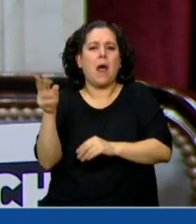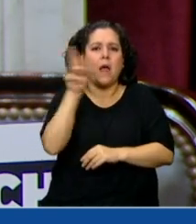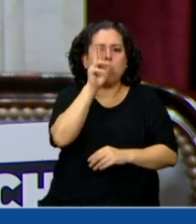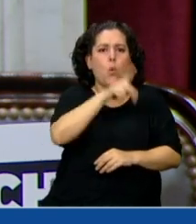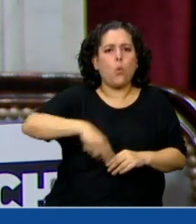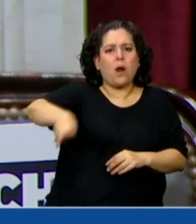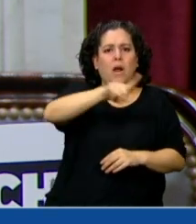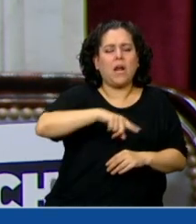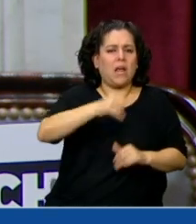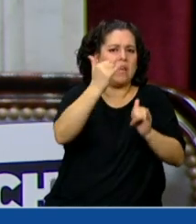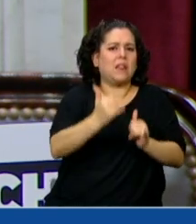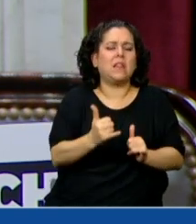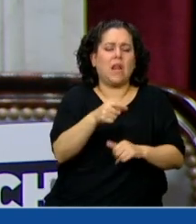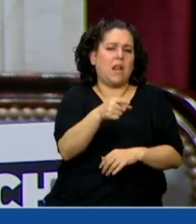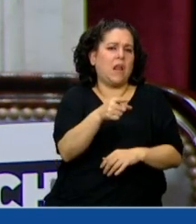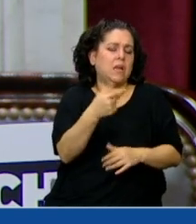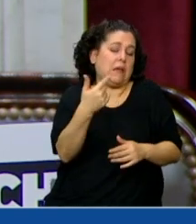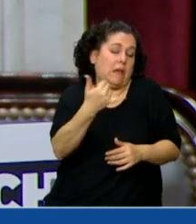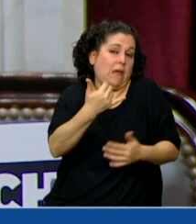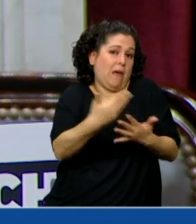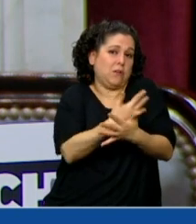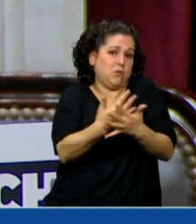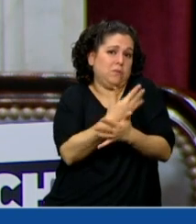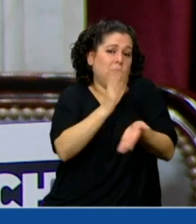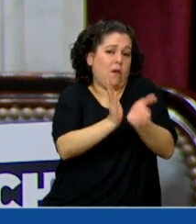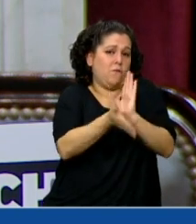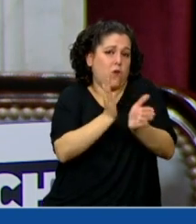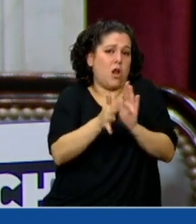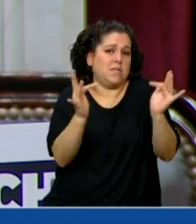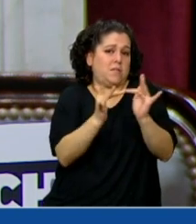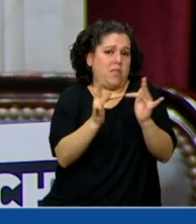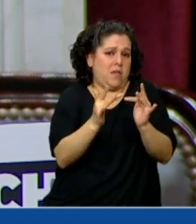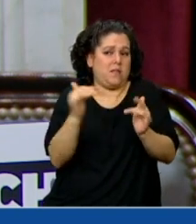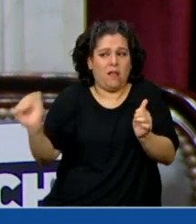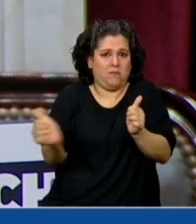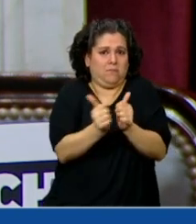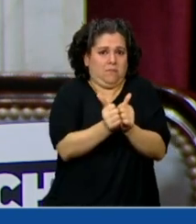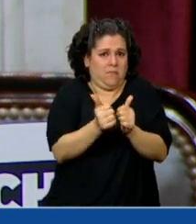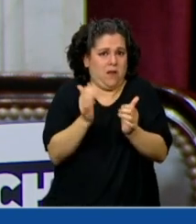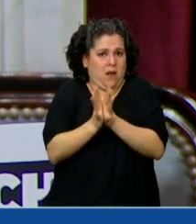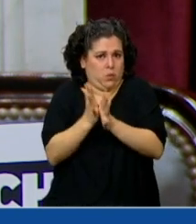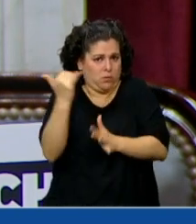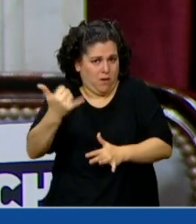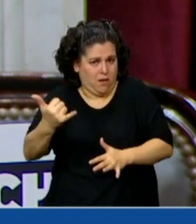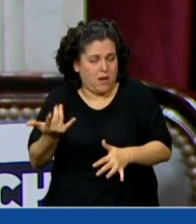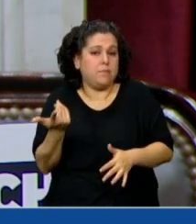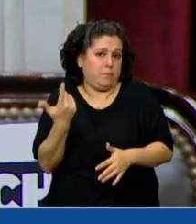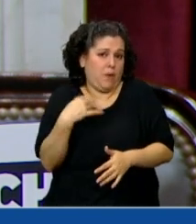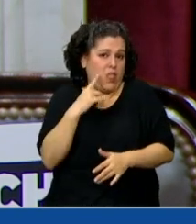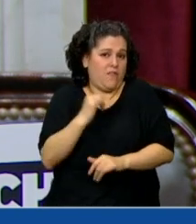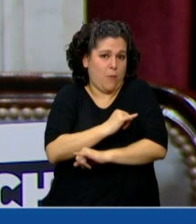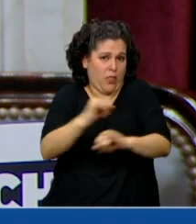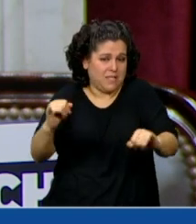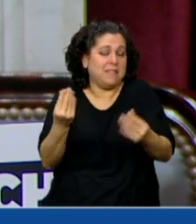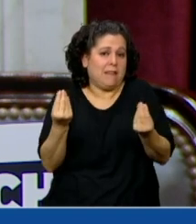sufren violencia digital. Sin embargo, esto hay que decirlo,